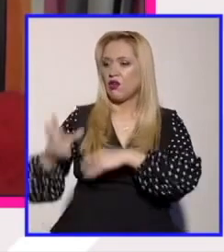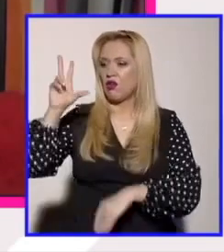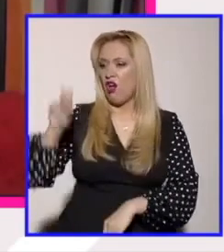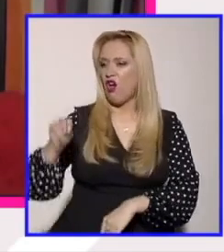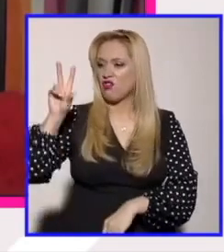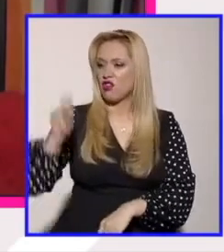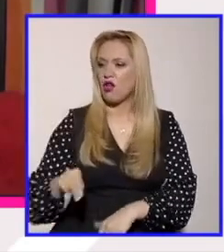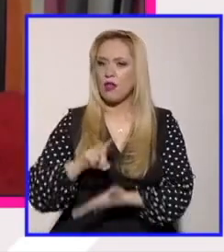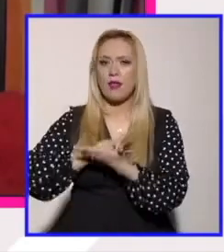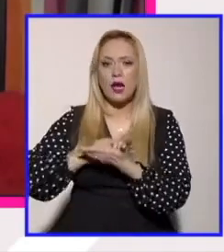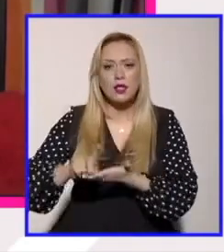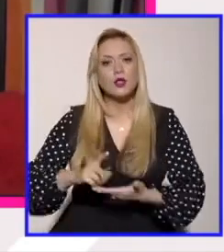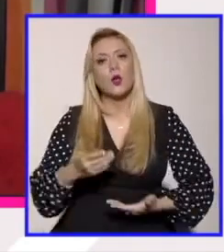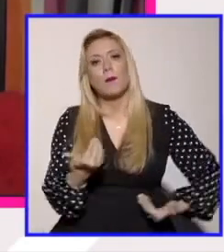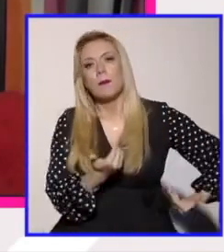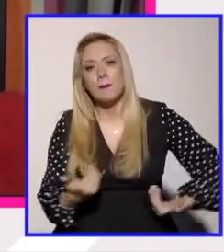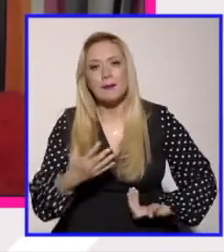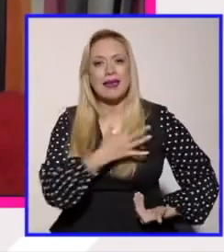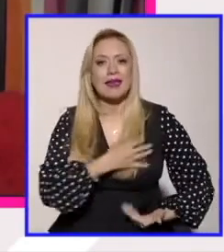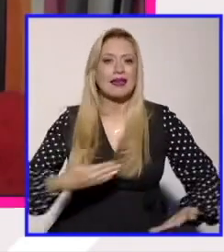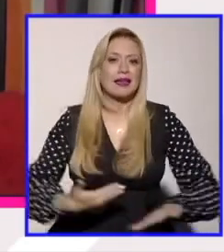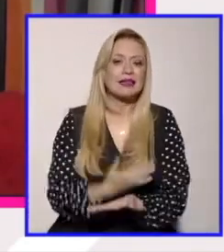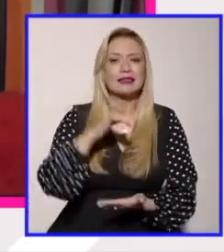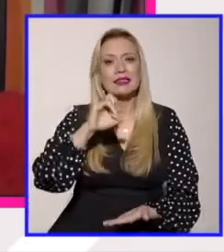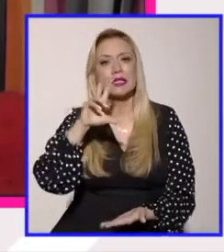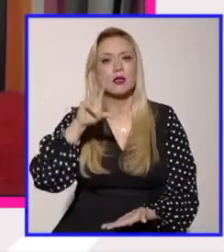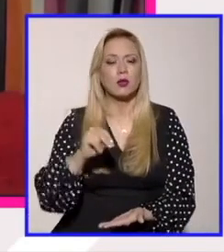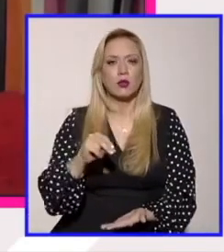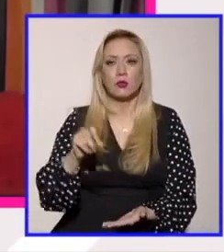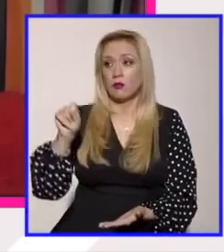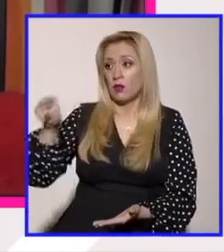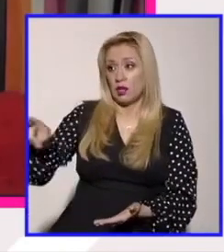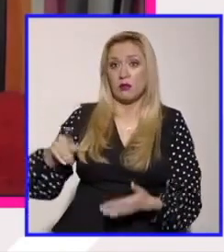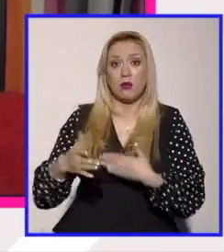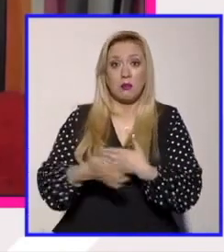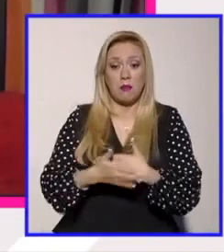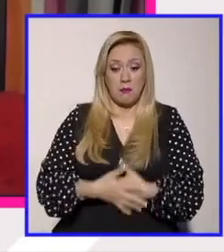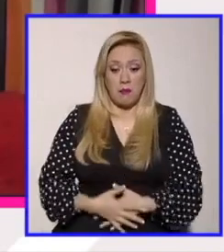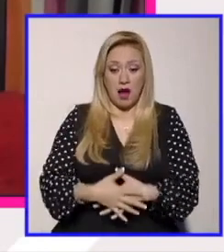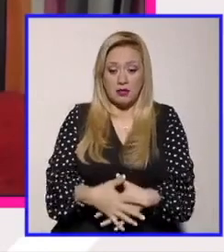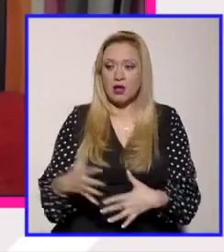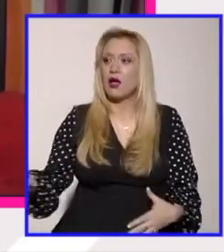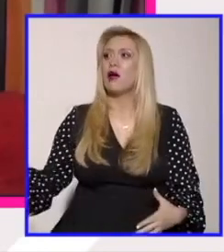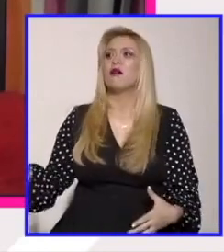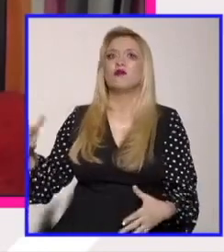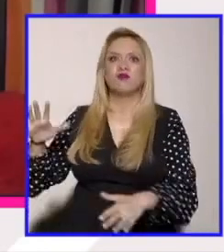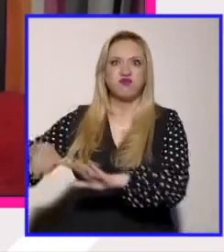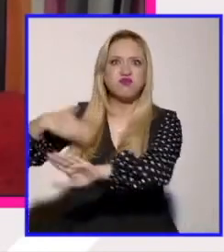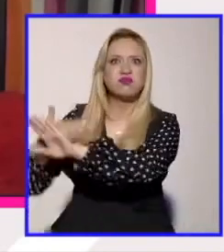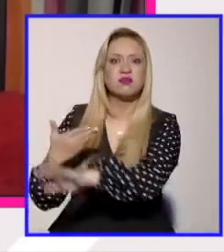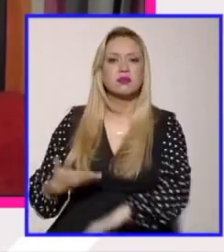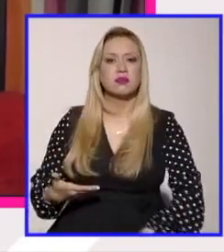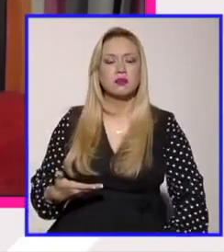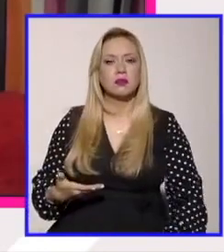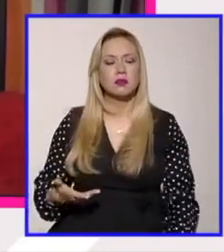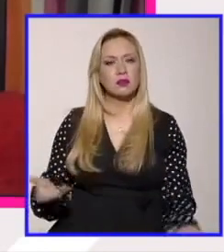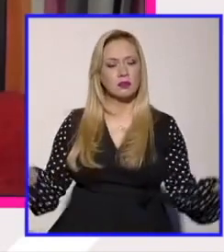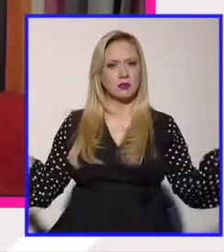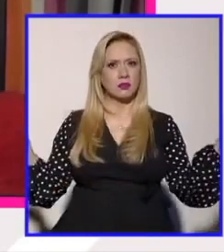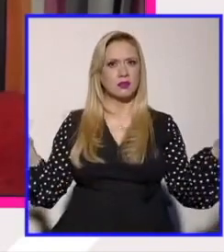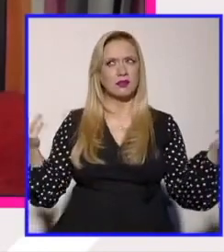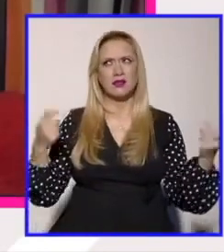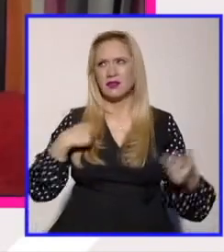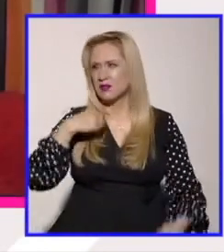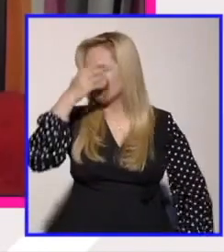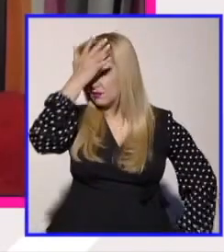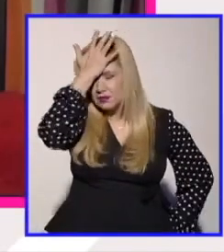incluye a las personas gestantes me parece una cosa tremenda porque habla de mujeres y personas gestantes me parece una cosa